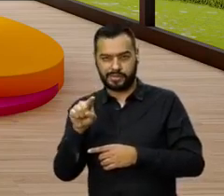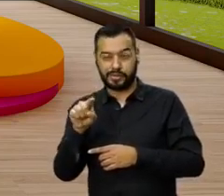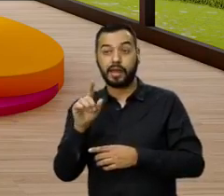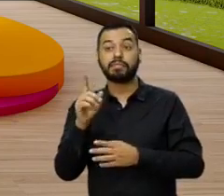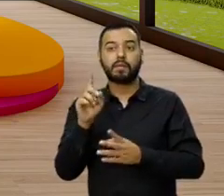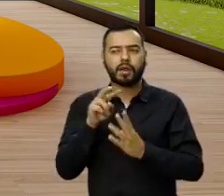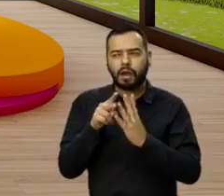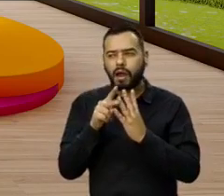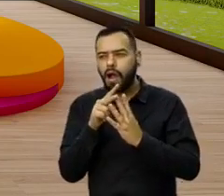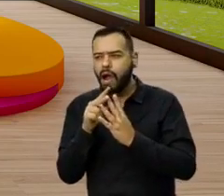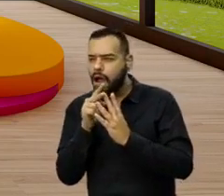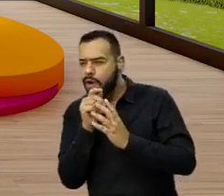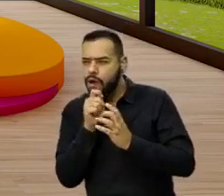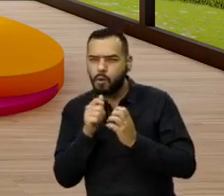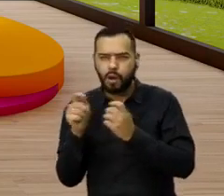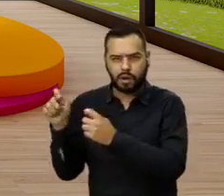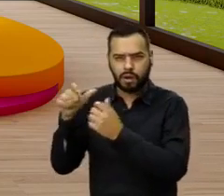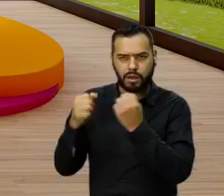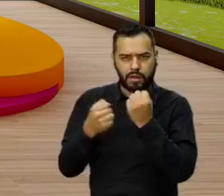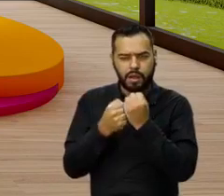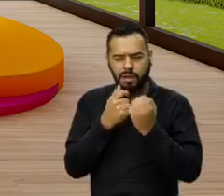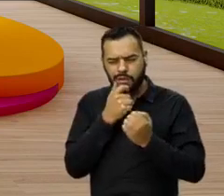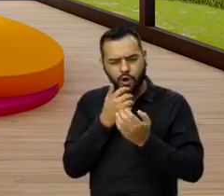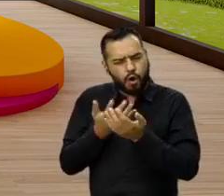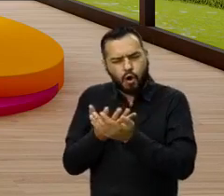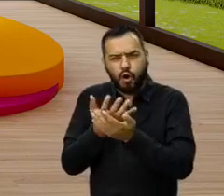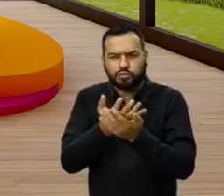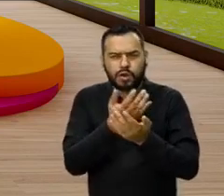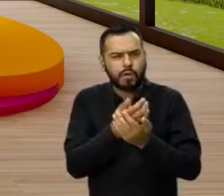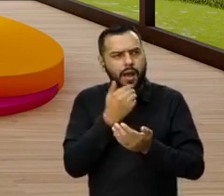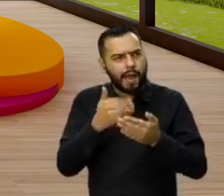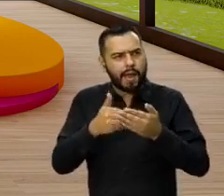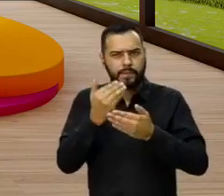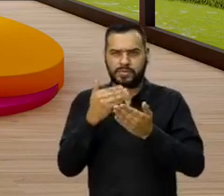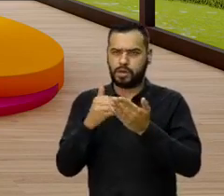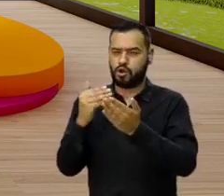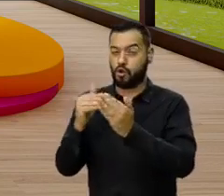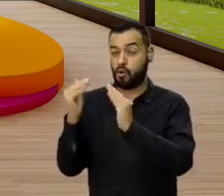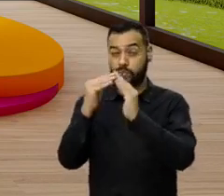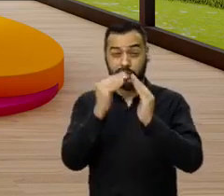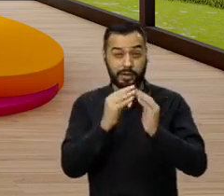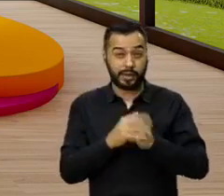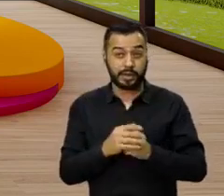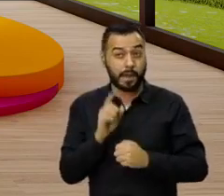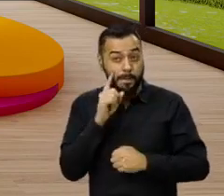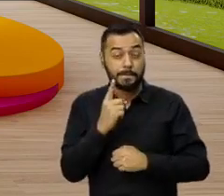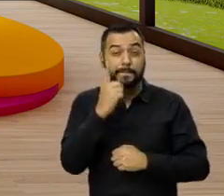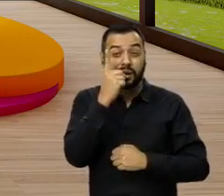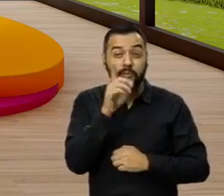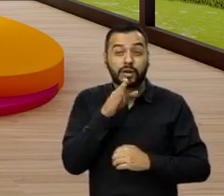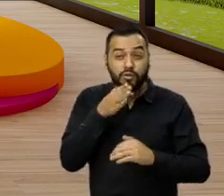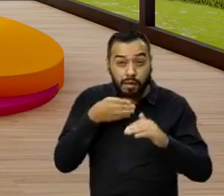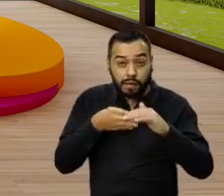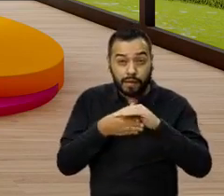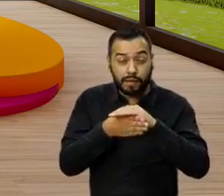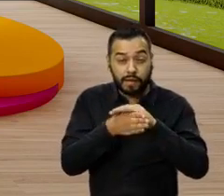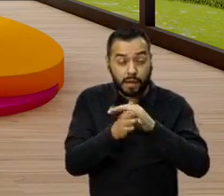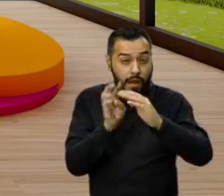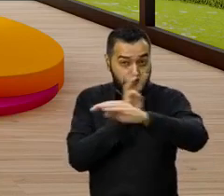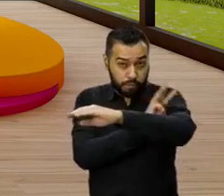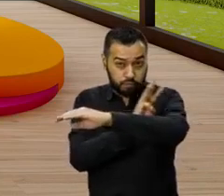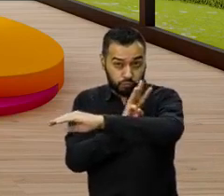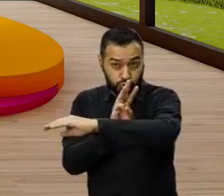alternativas financieras y tips para iniciar la compra de su vivienda. Y si es la primera vez que ustedes ingresan a la